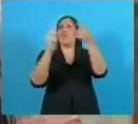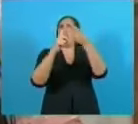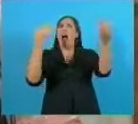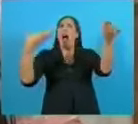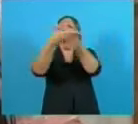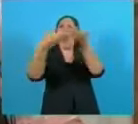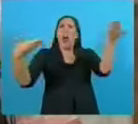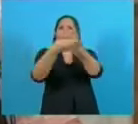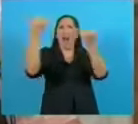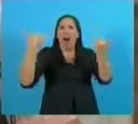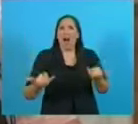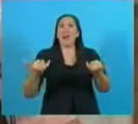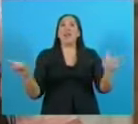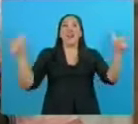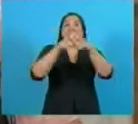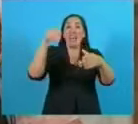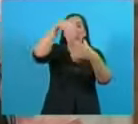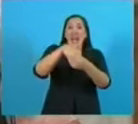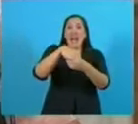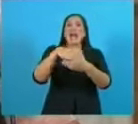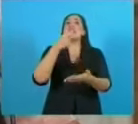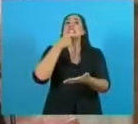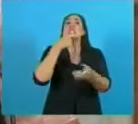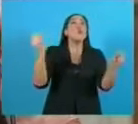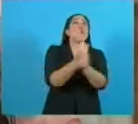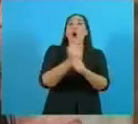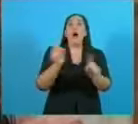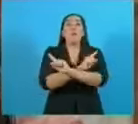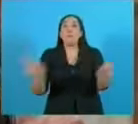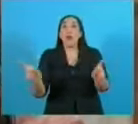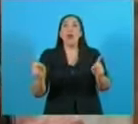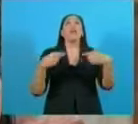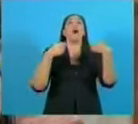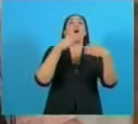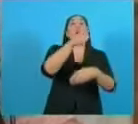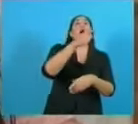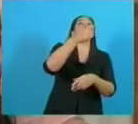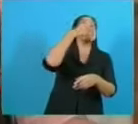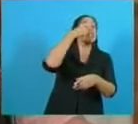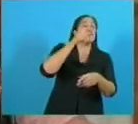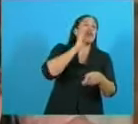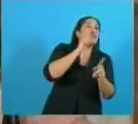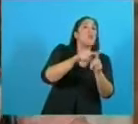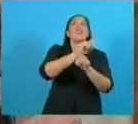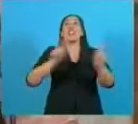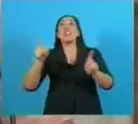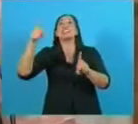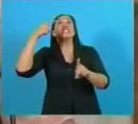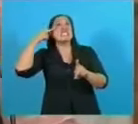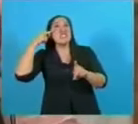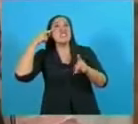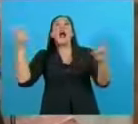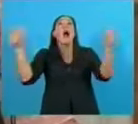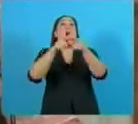se decide en ese ámbito si no cuenta con la aprobación de Estados Unidos y de China. Notifíquense, por favor,